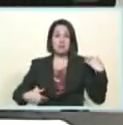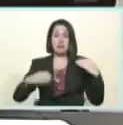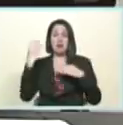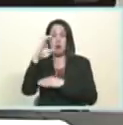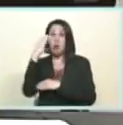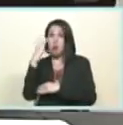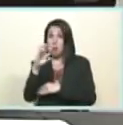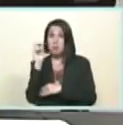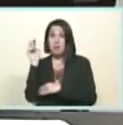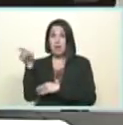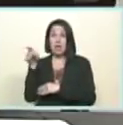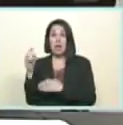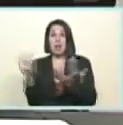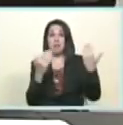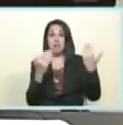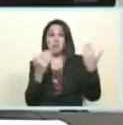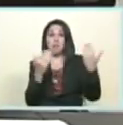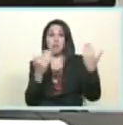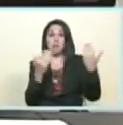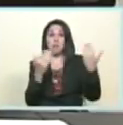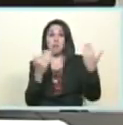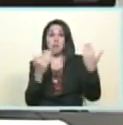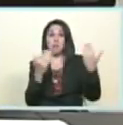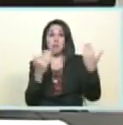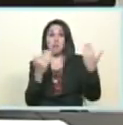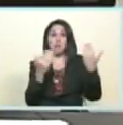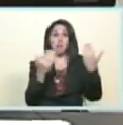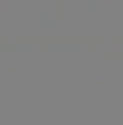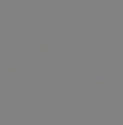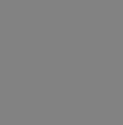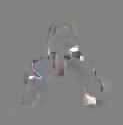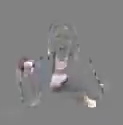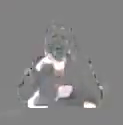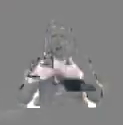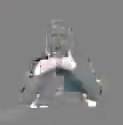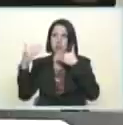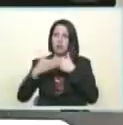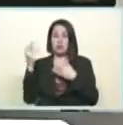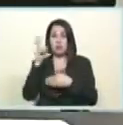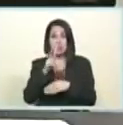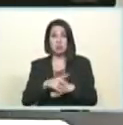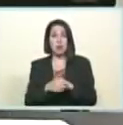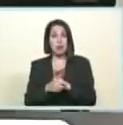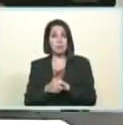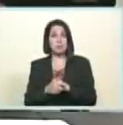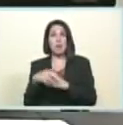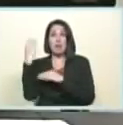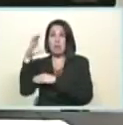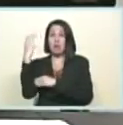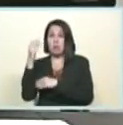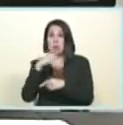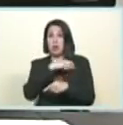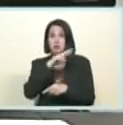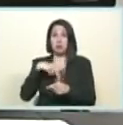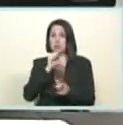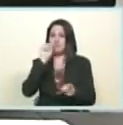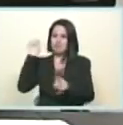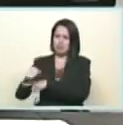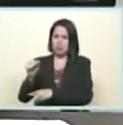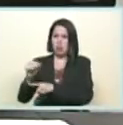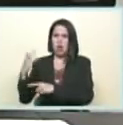tuviera ni un logro en sus ocho años de gobierno todo lo demás ha sido destrucción social económica política